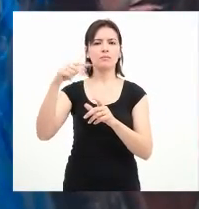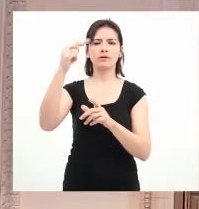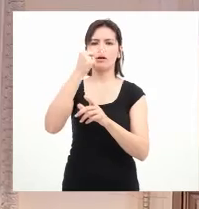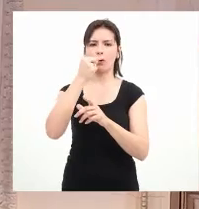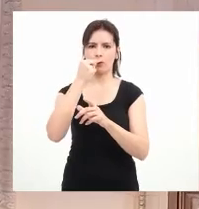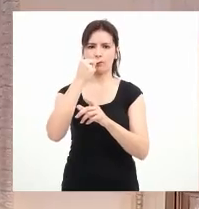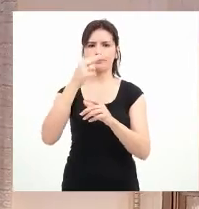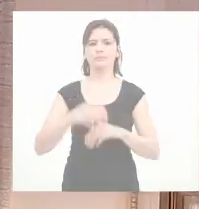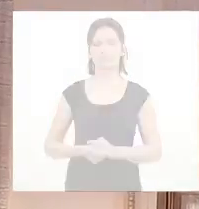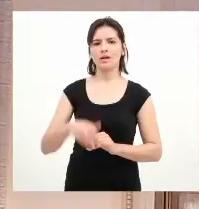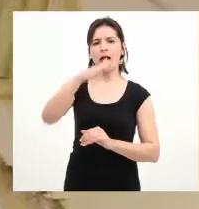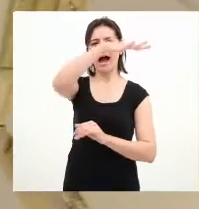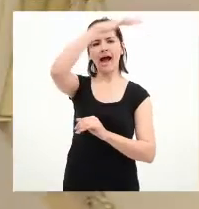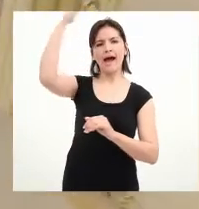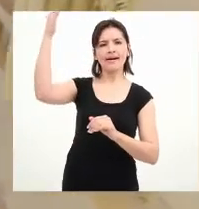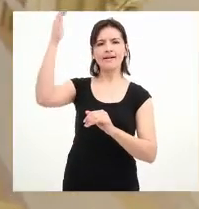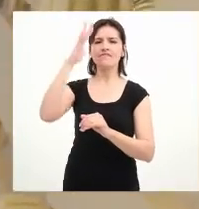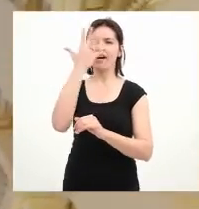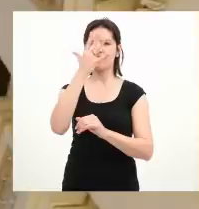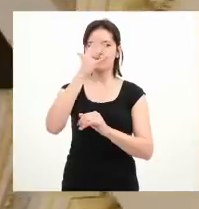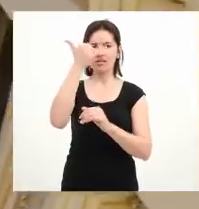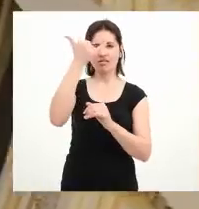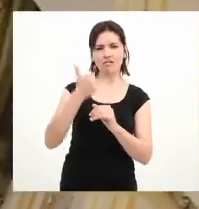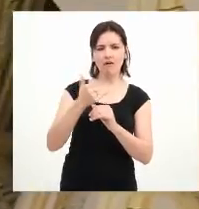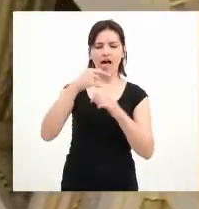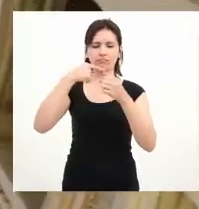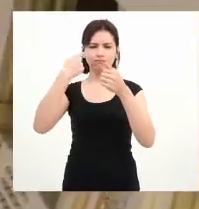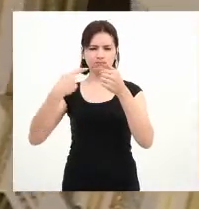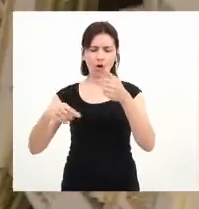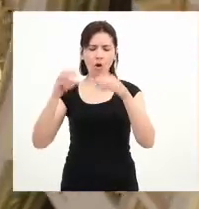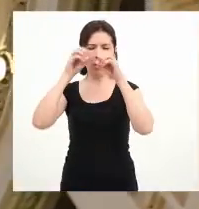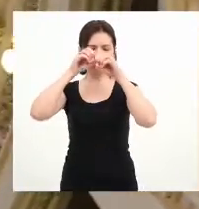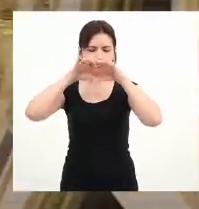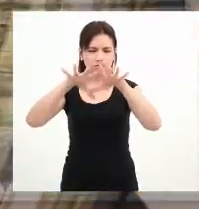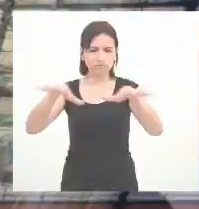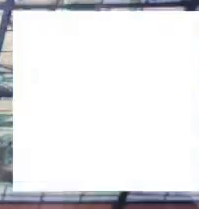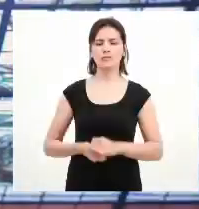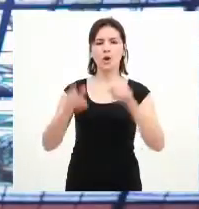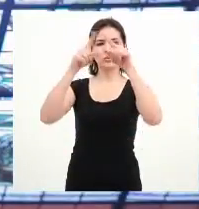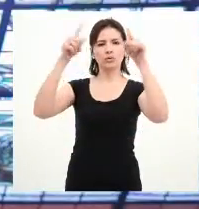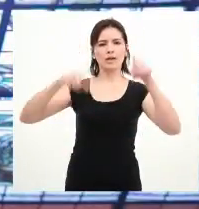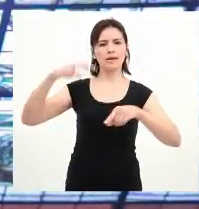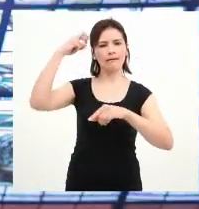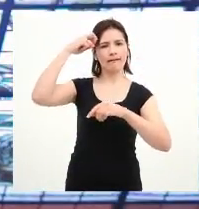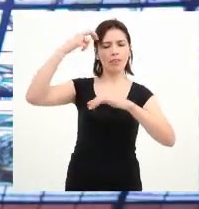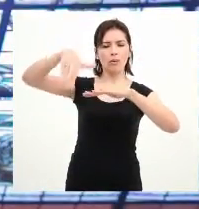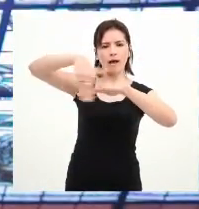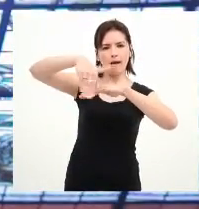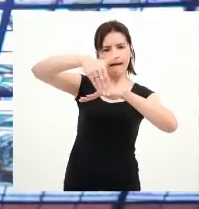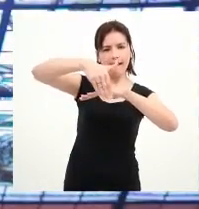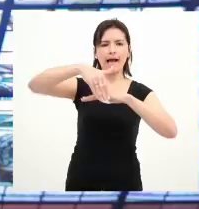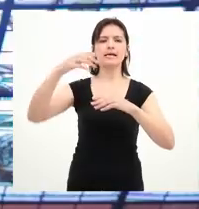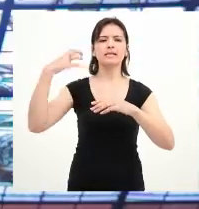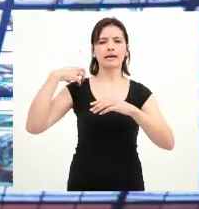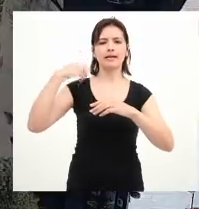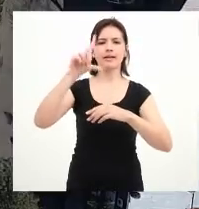inaugurado en abril de 2011. En la parte superior, un espléndido vitró da luz y color al recinto. La legislatura de la provincia de